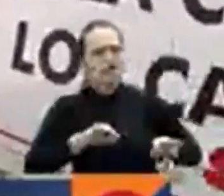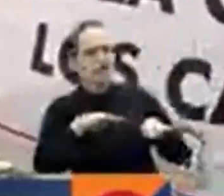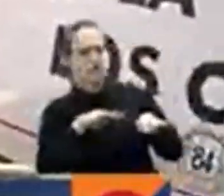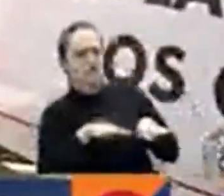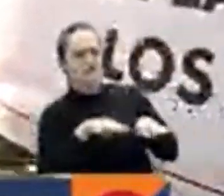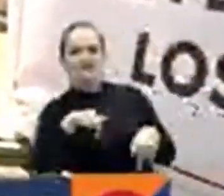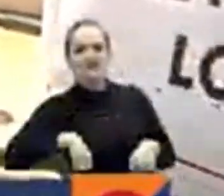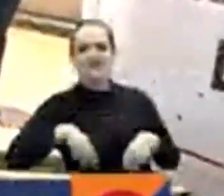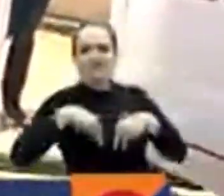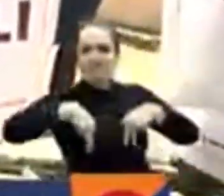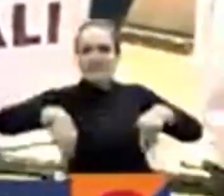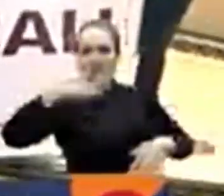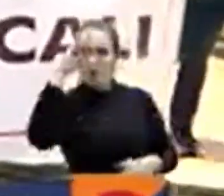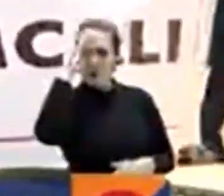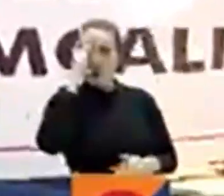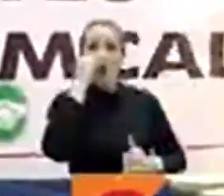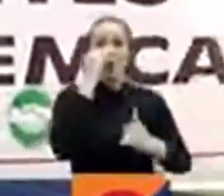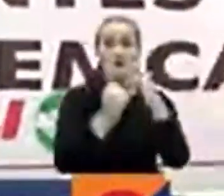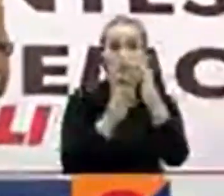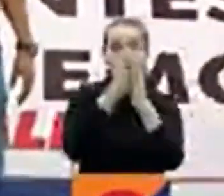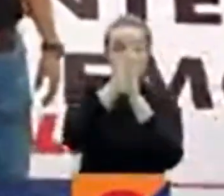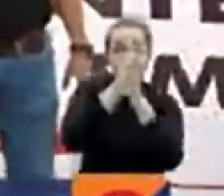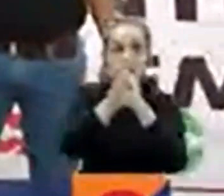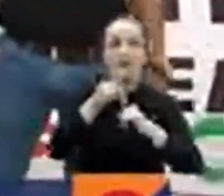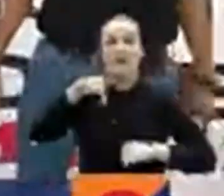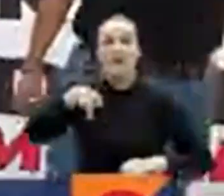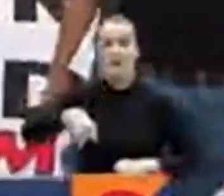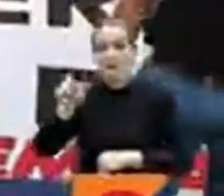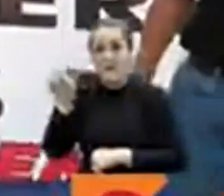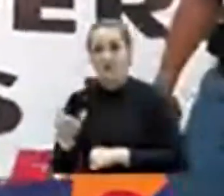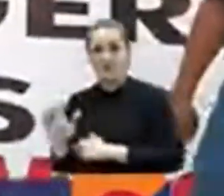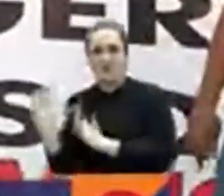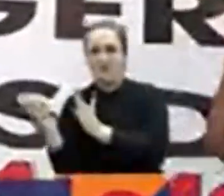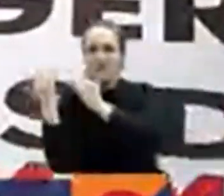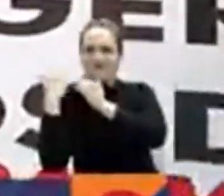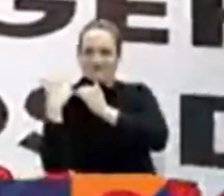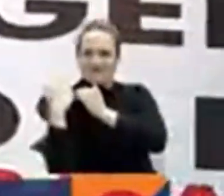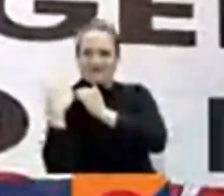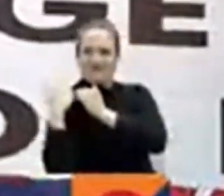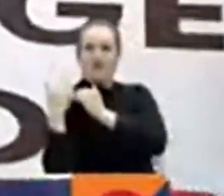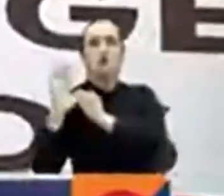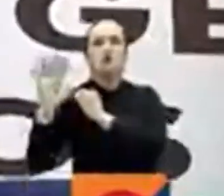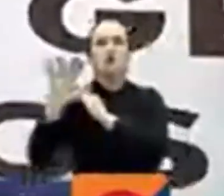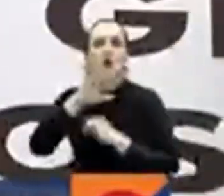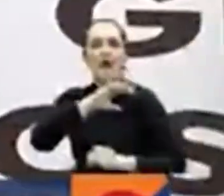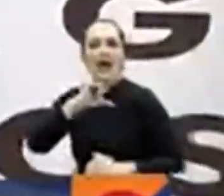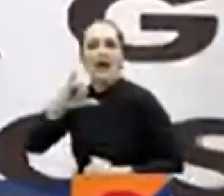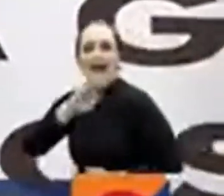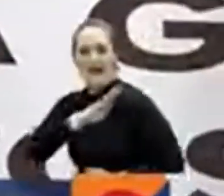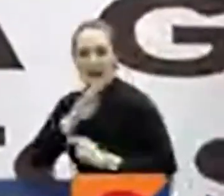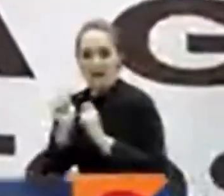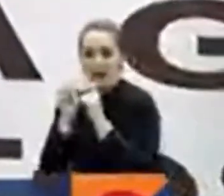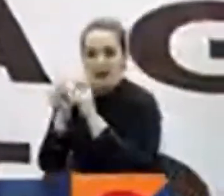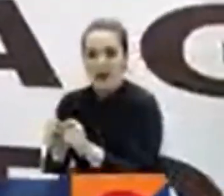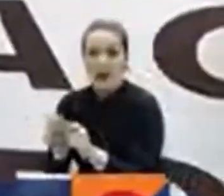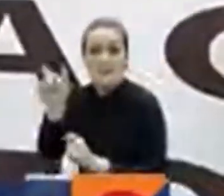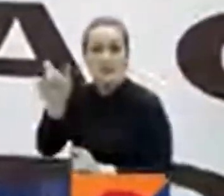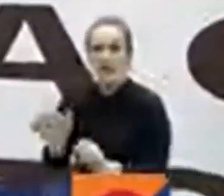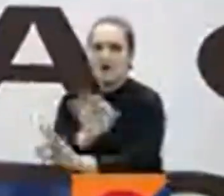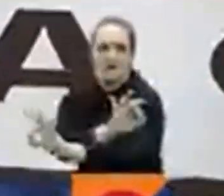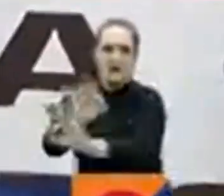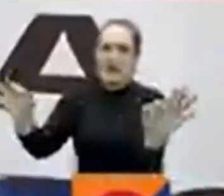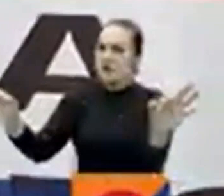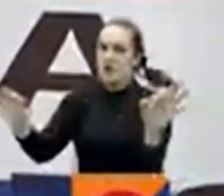orden público. Y por último, este dato, el encargado que había dicho el alcalde de Cali pues ya no está en este momento. Ahora